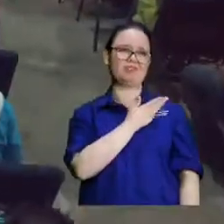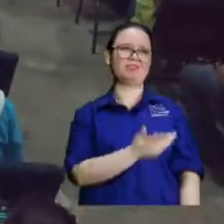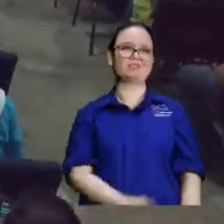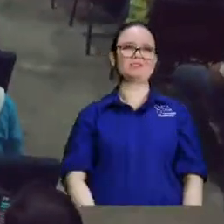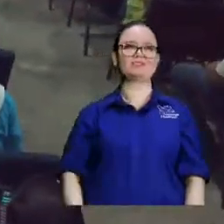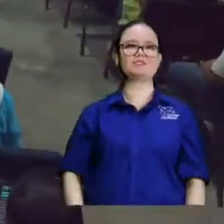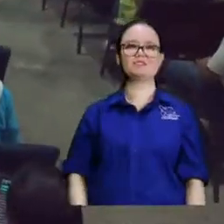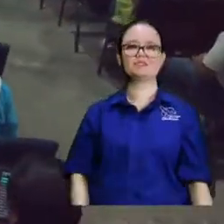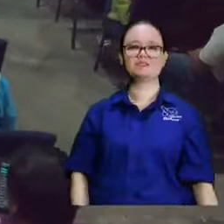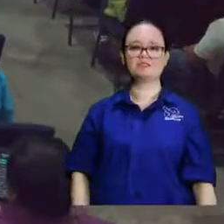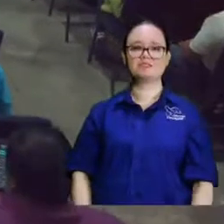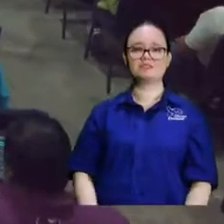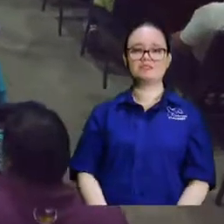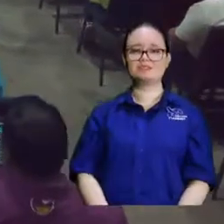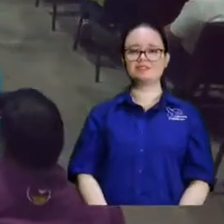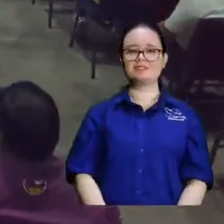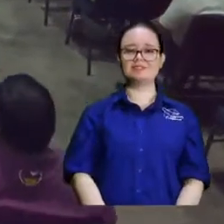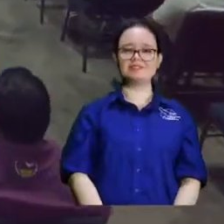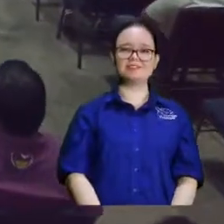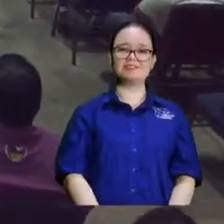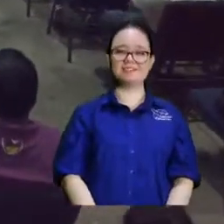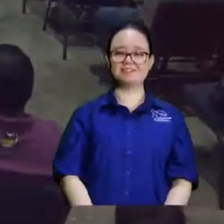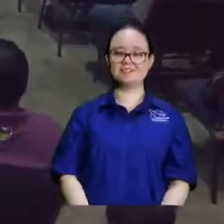vos si me crees va mamá